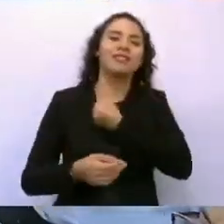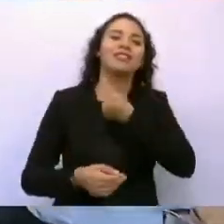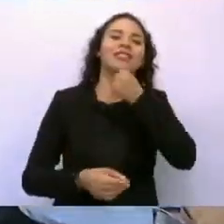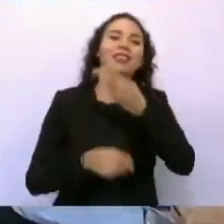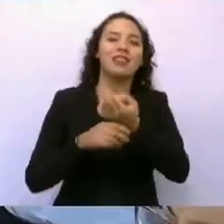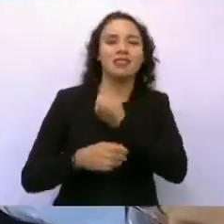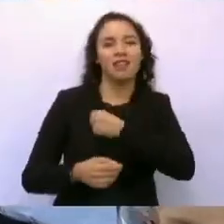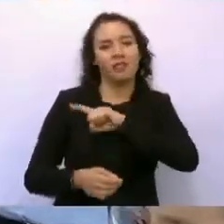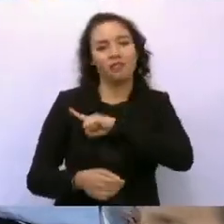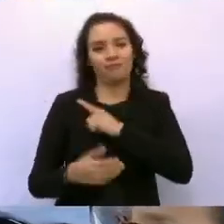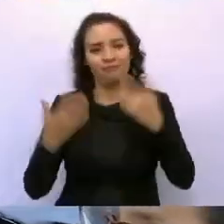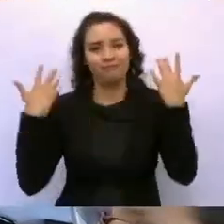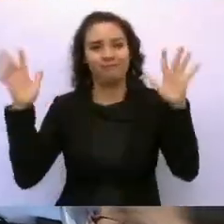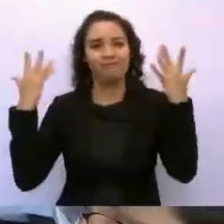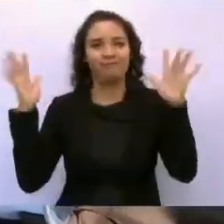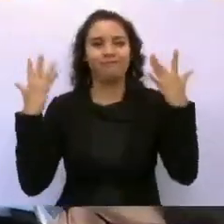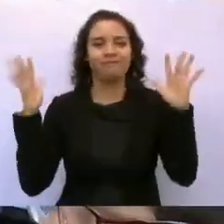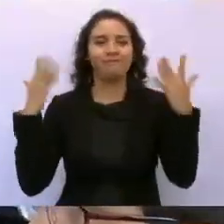Aplausos